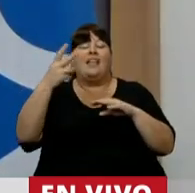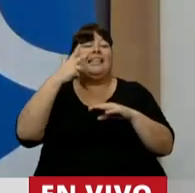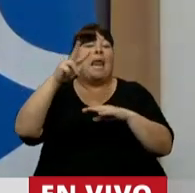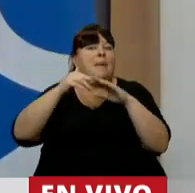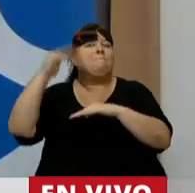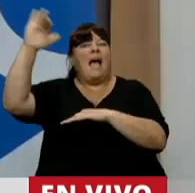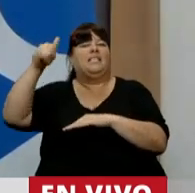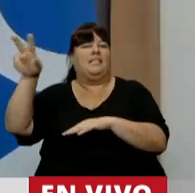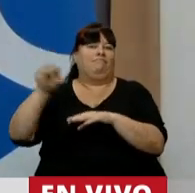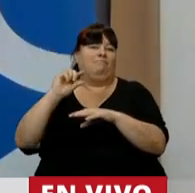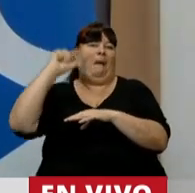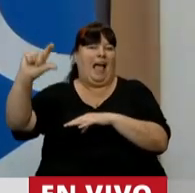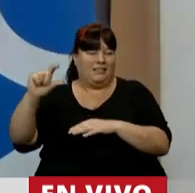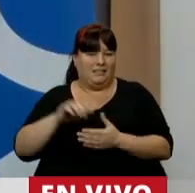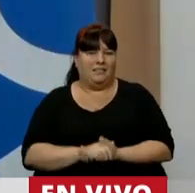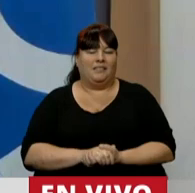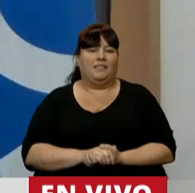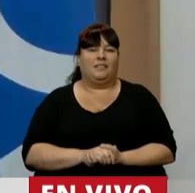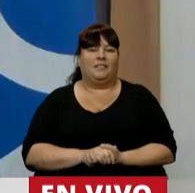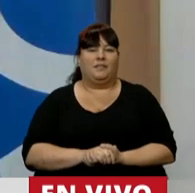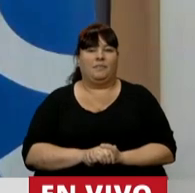los 3.000. hay una